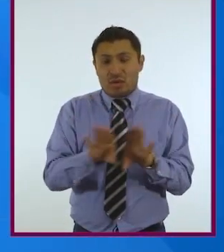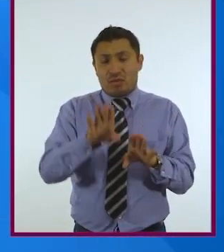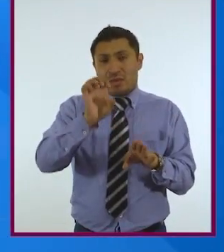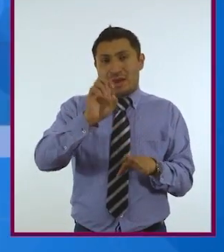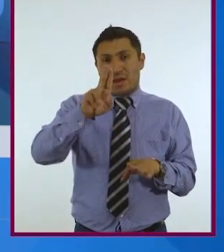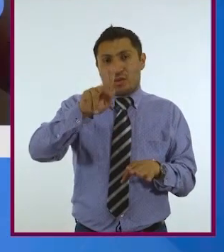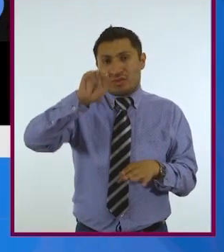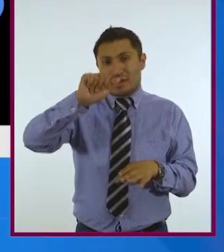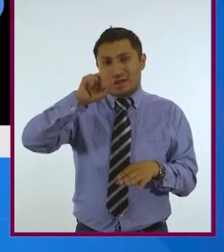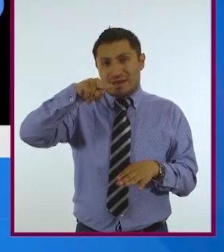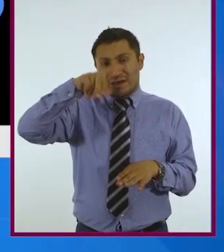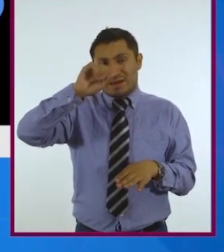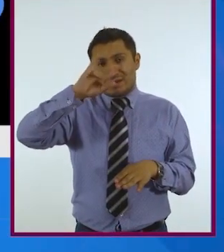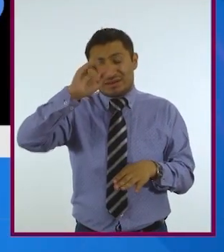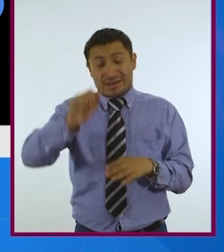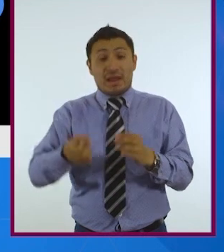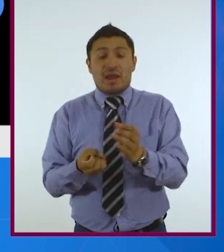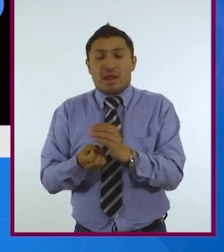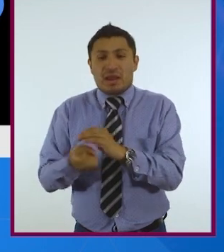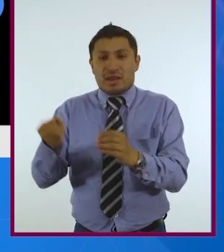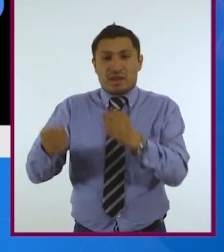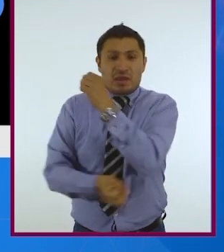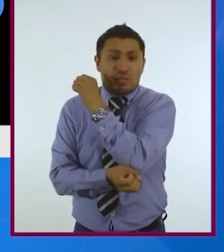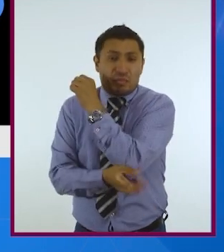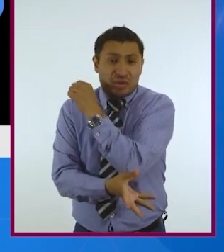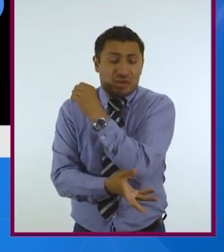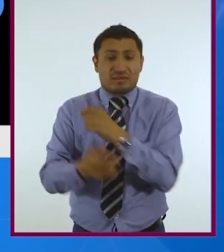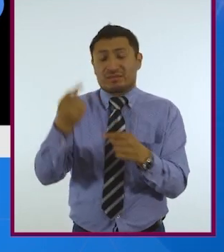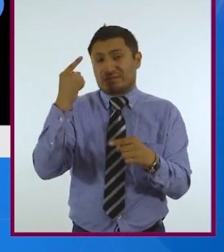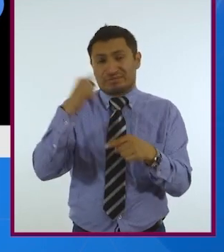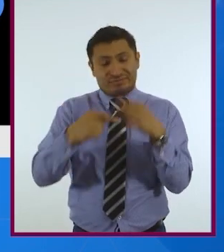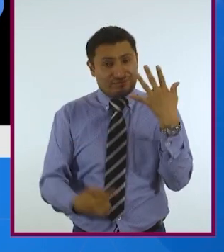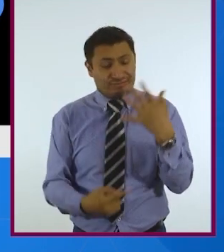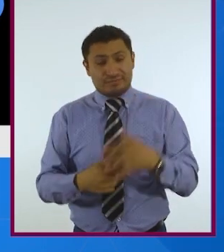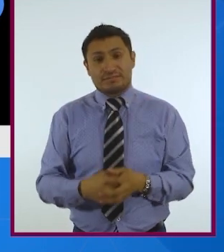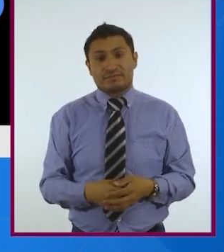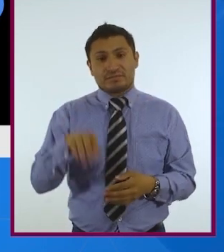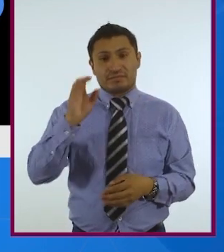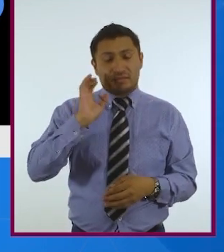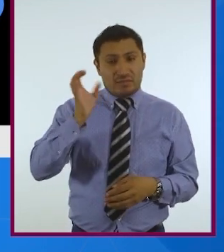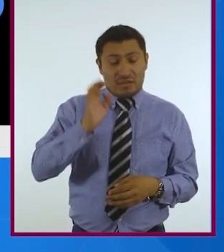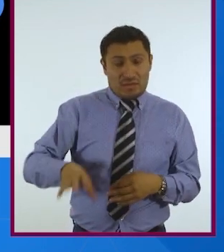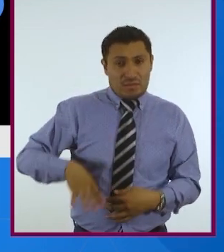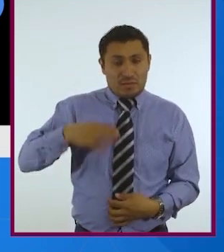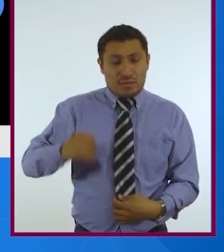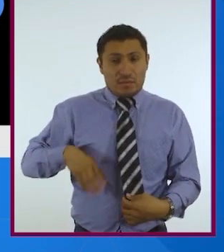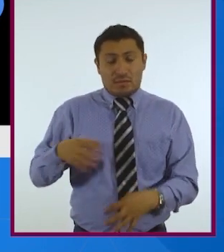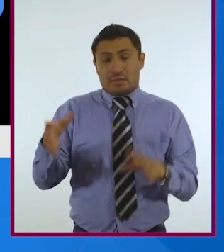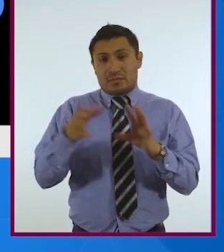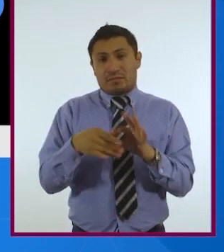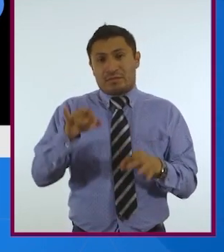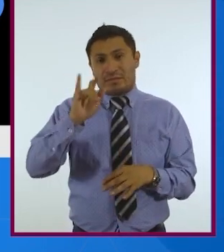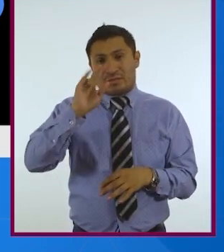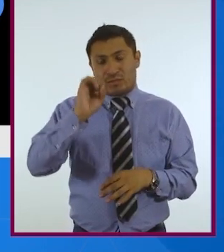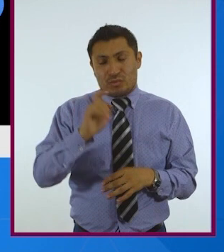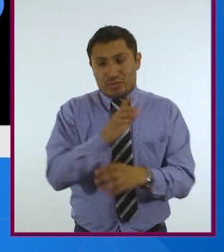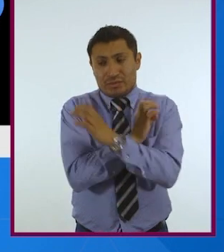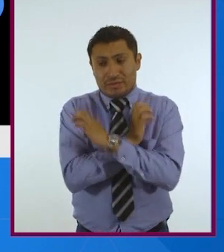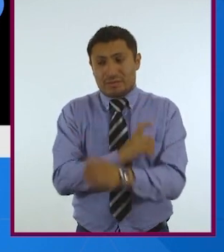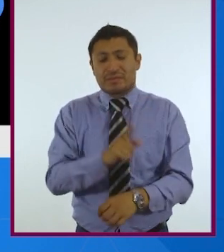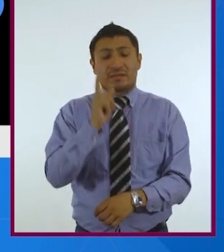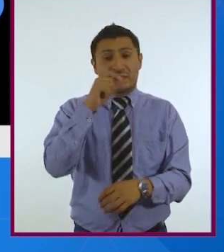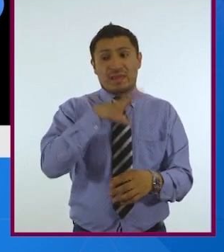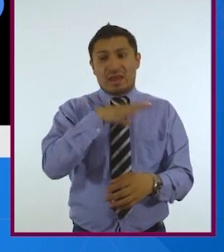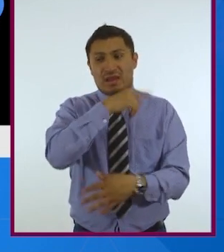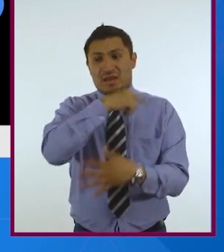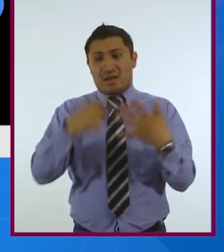aborto. Cuando intentamos definir la bioética, lo primero que vemos es que hay muchísimas definiciones de lo que la